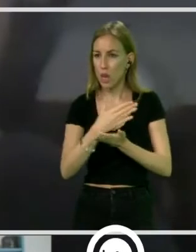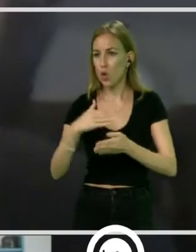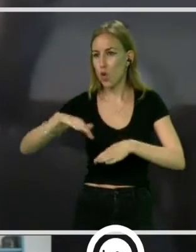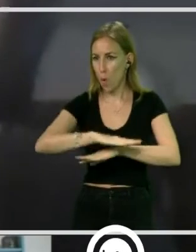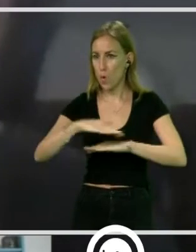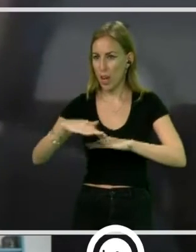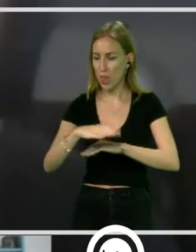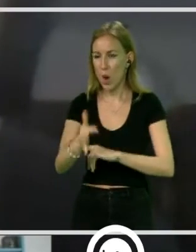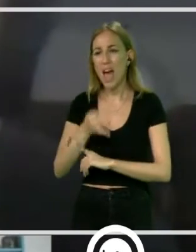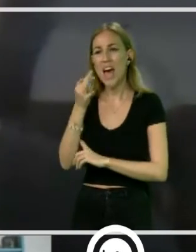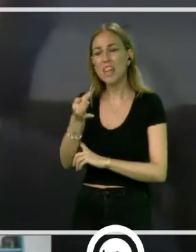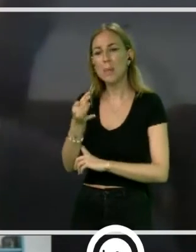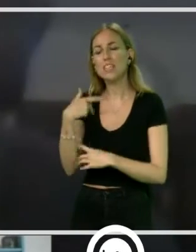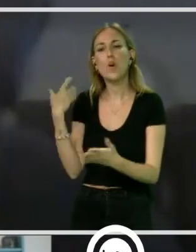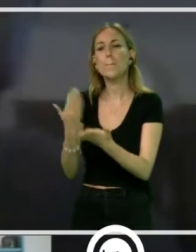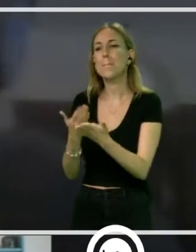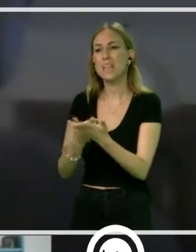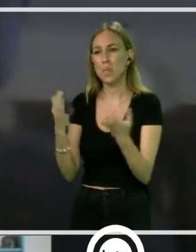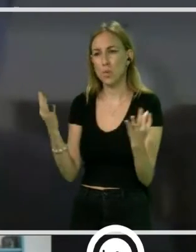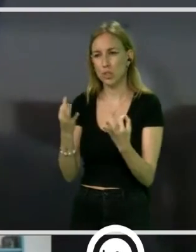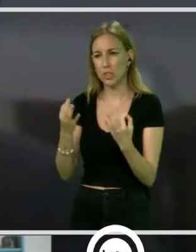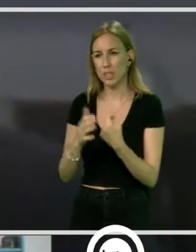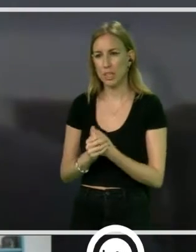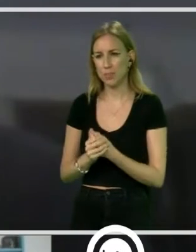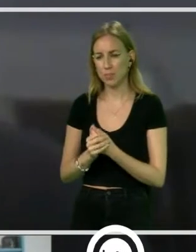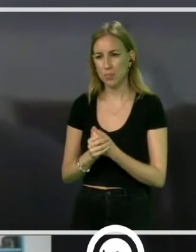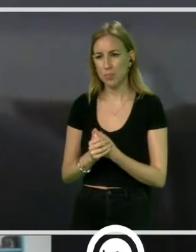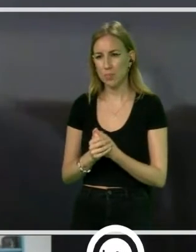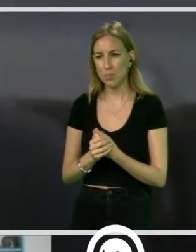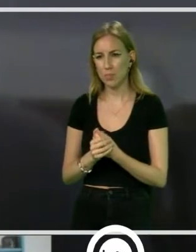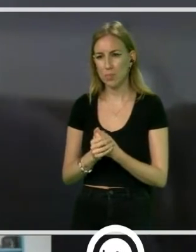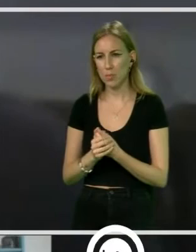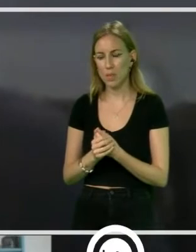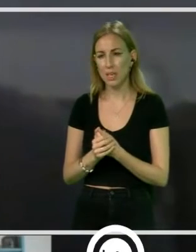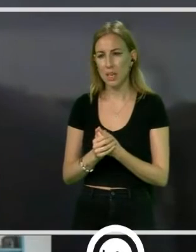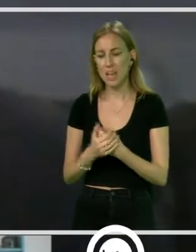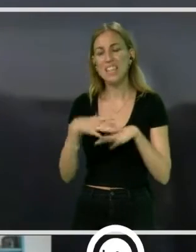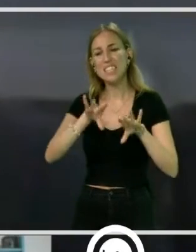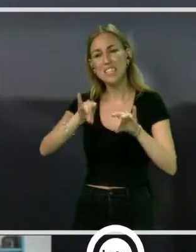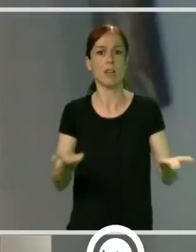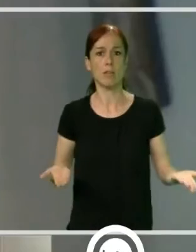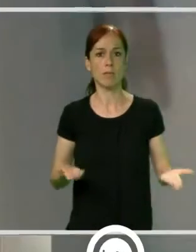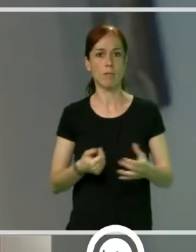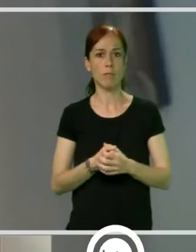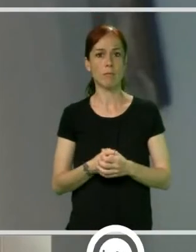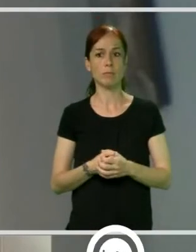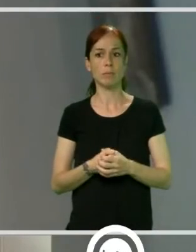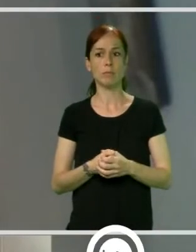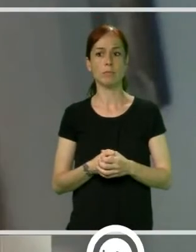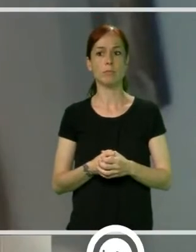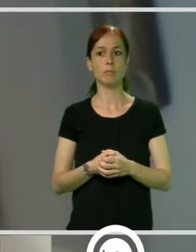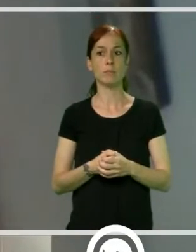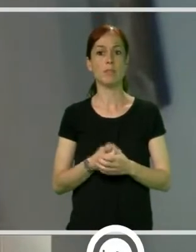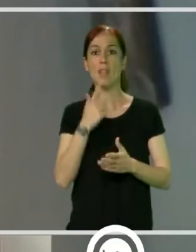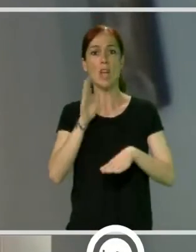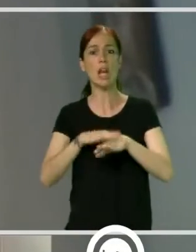Por otro lado, también solicitamos un poquito más de sensibilidad en las actuaciones que se están realizando. Según los cálculos del